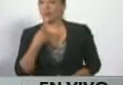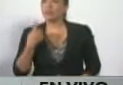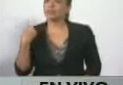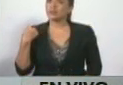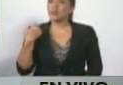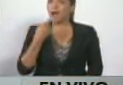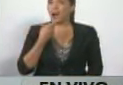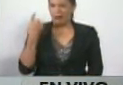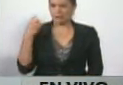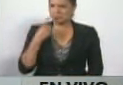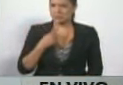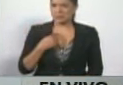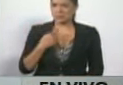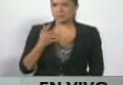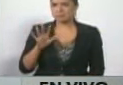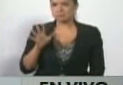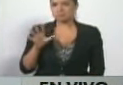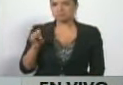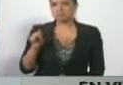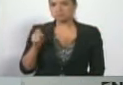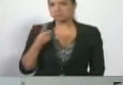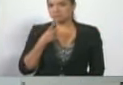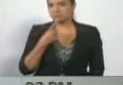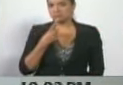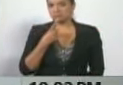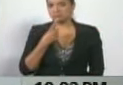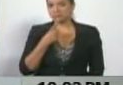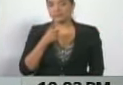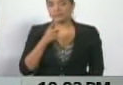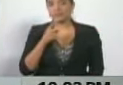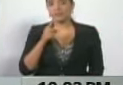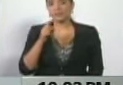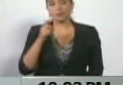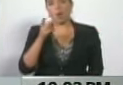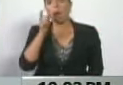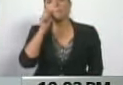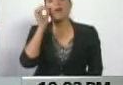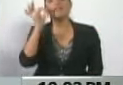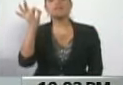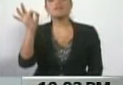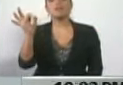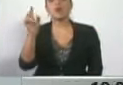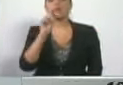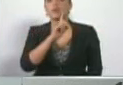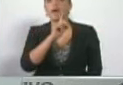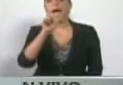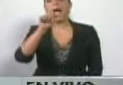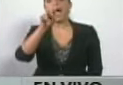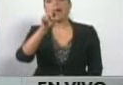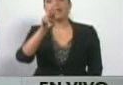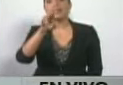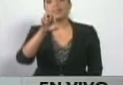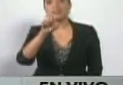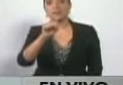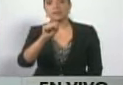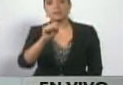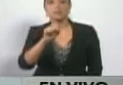por ahí parafraseando la fase famosa de ese filósofo llamado Andrés Izarra eso es lo que hay